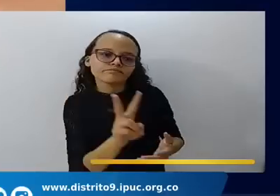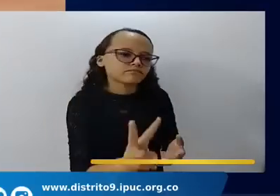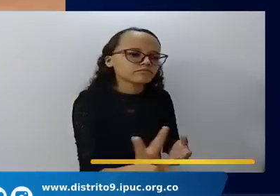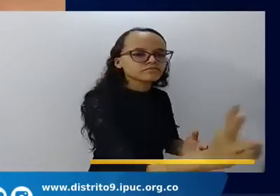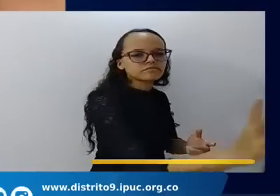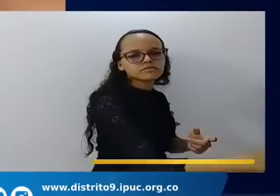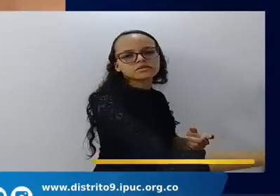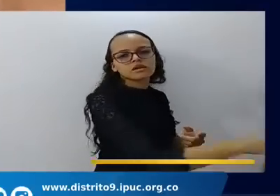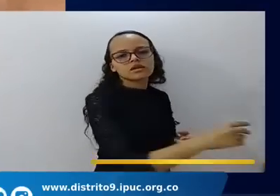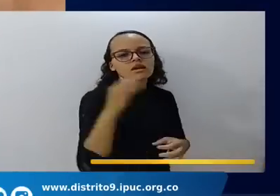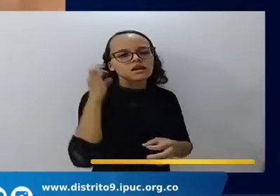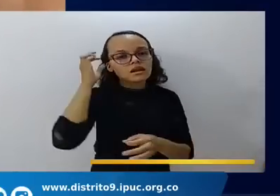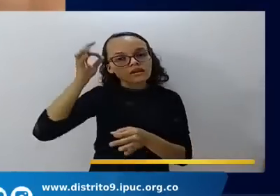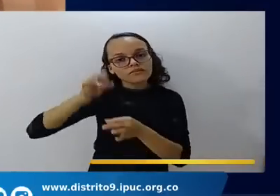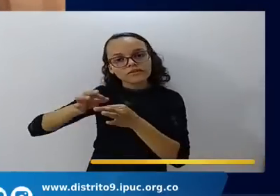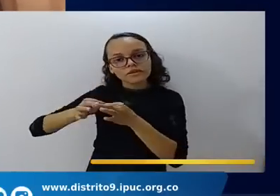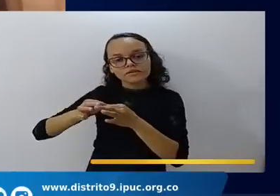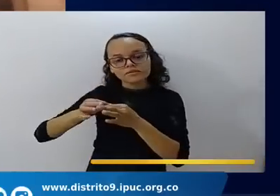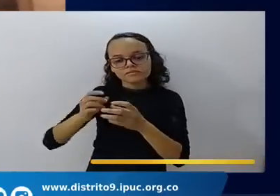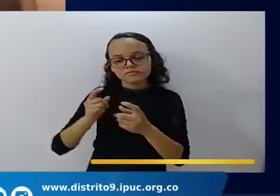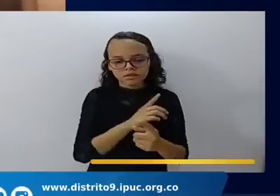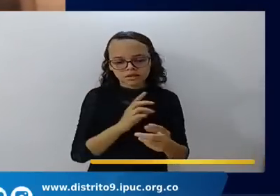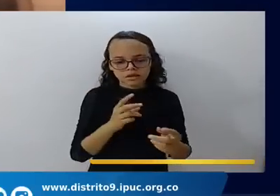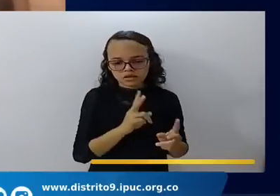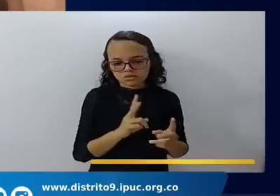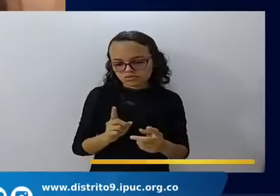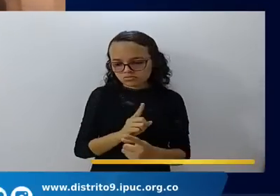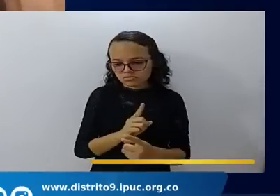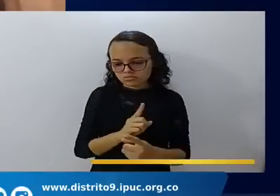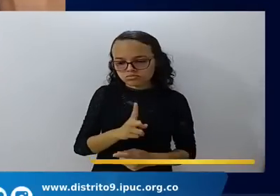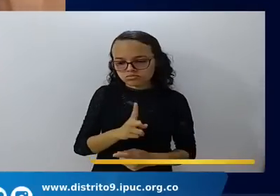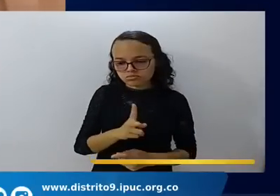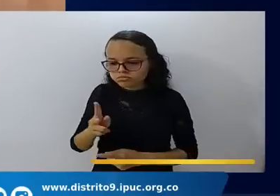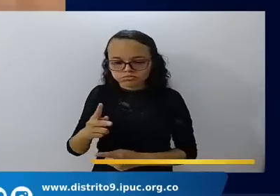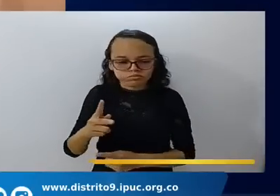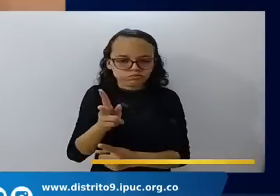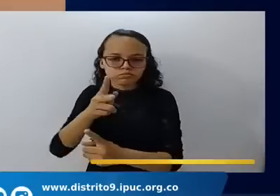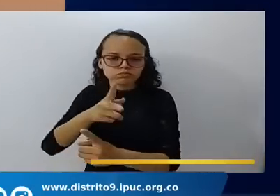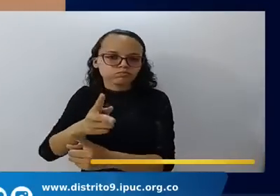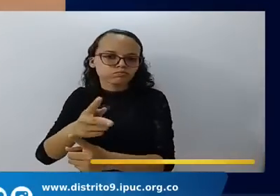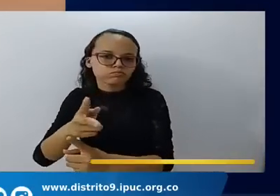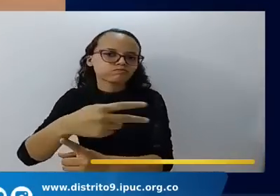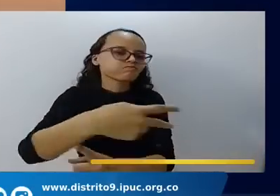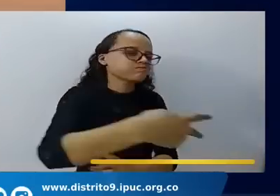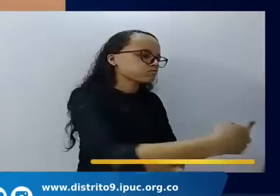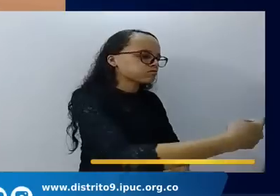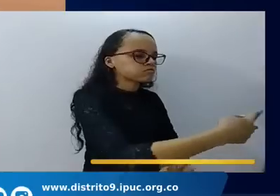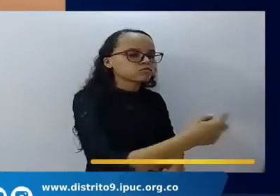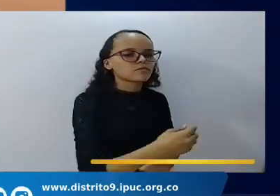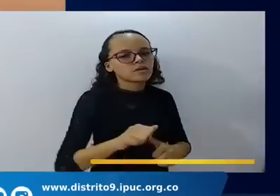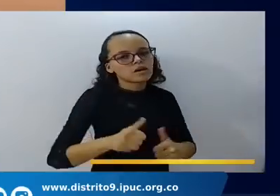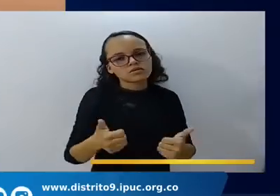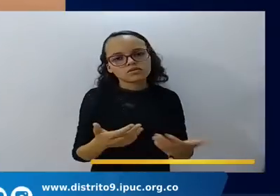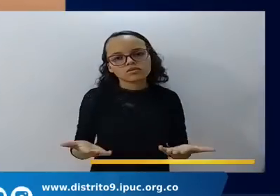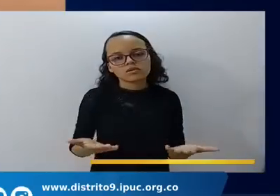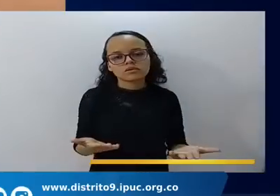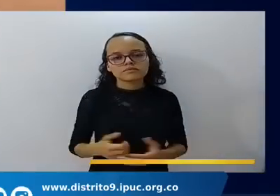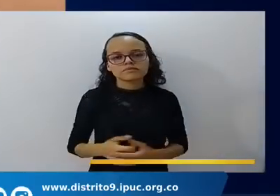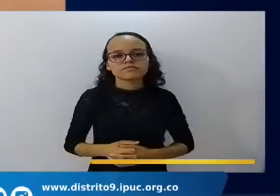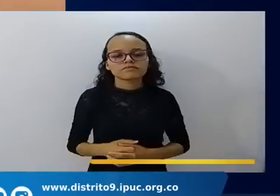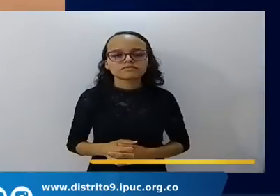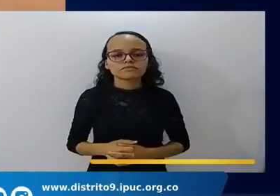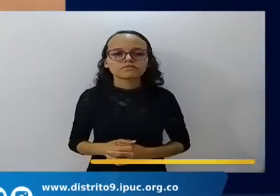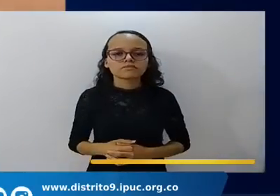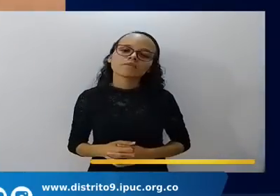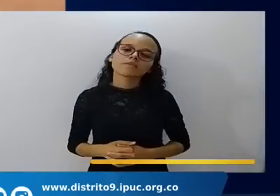de que dígalo se desviaron de la fe comenzaron bien pero luego comenzaron a descuidarse